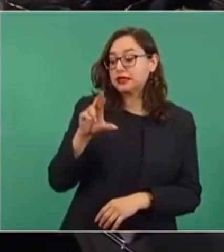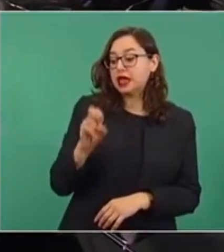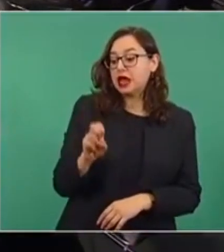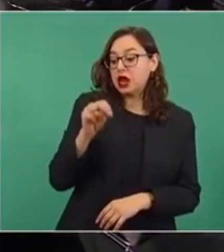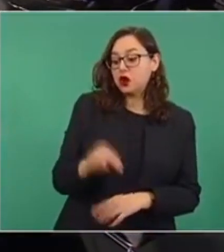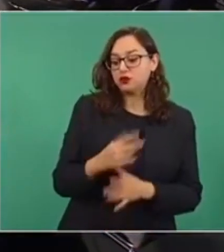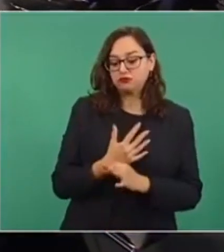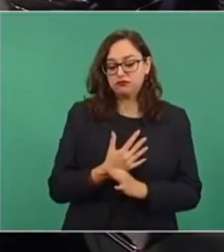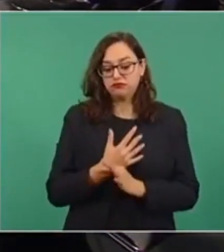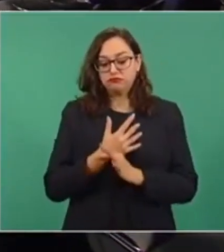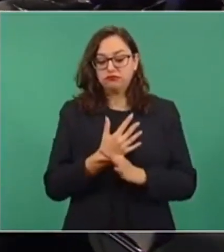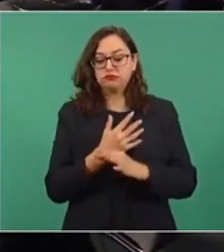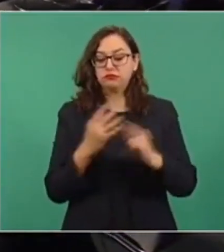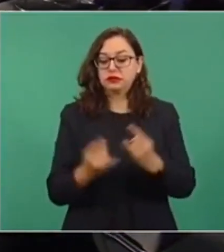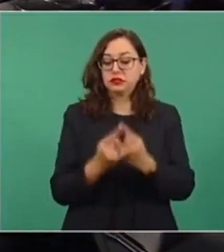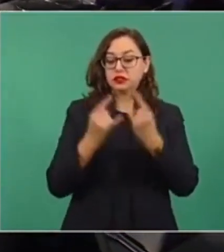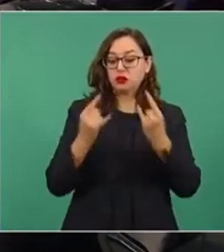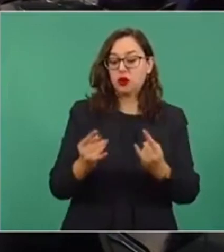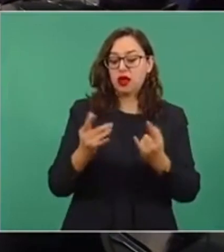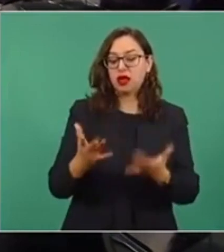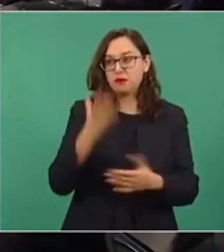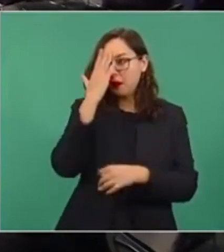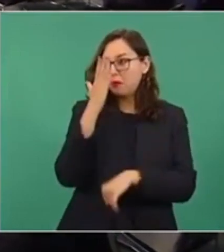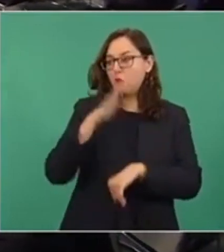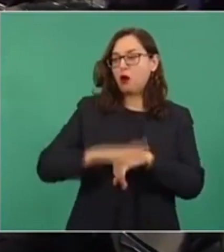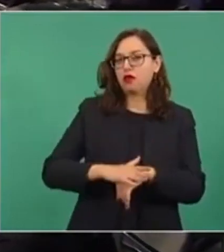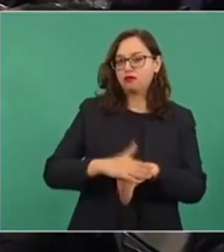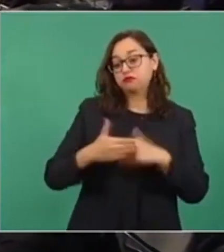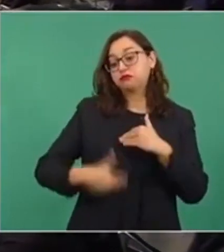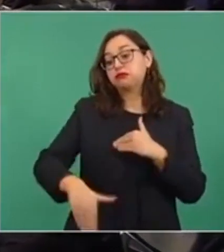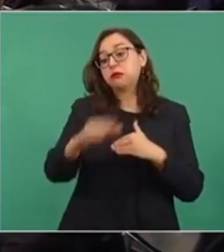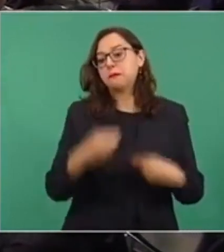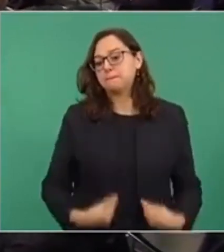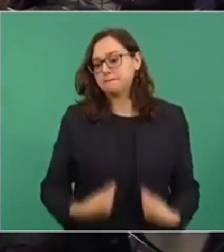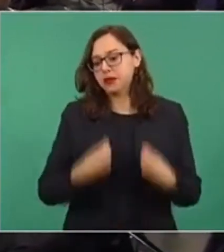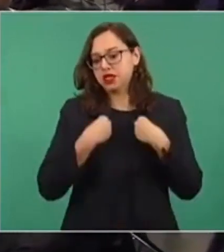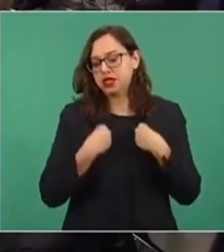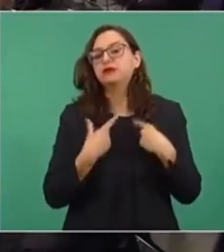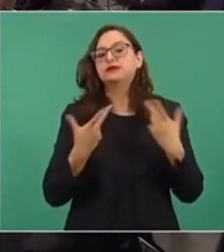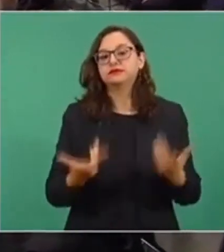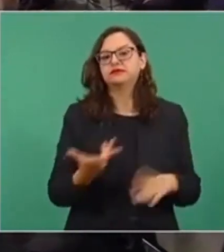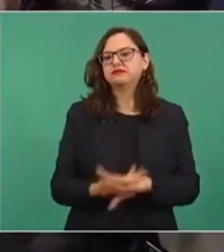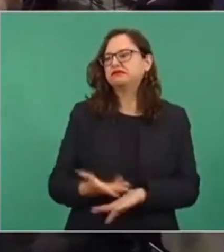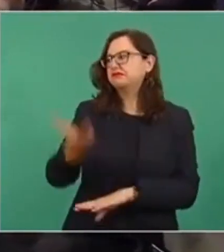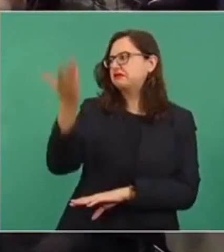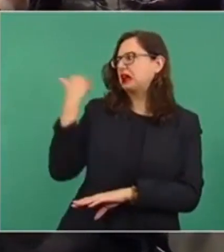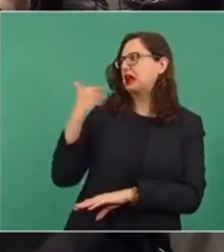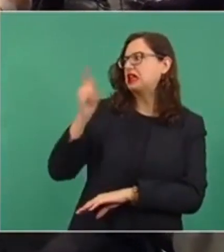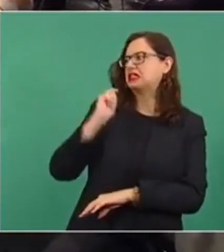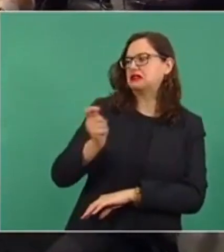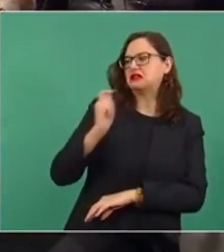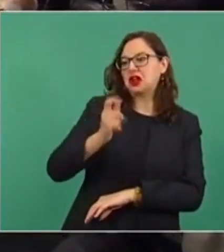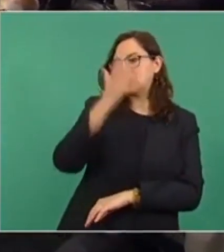Si no sabemos de dónde venimos, difícilmente vamos a saber hacia dónde vamos.